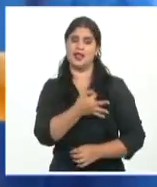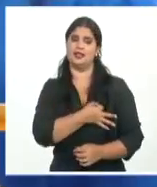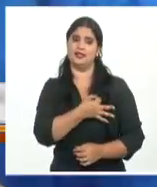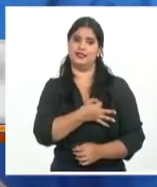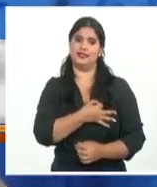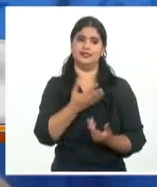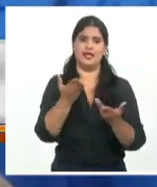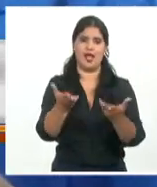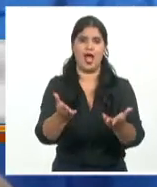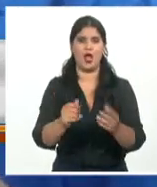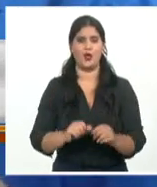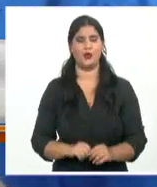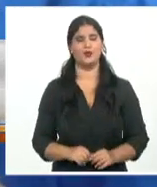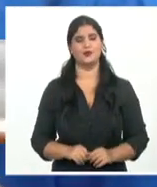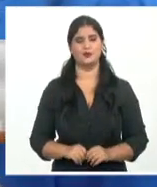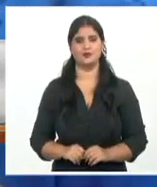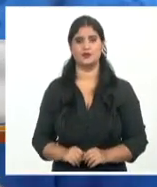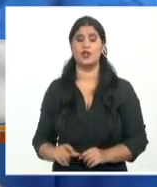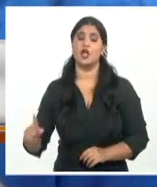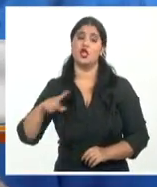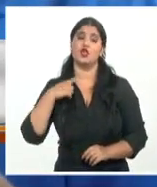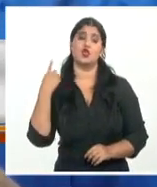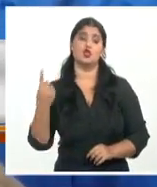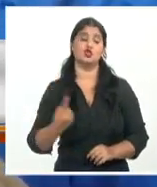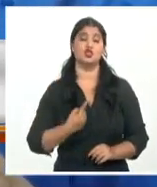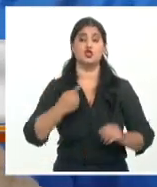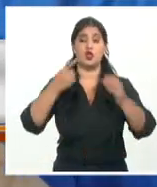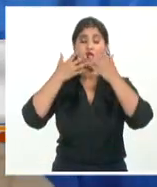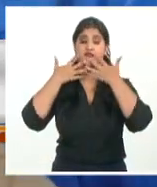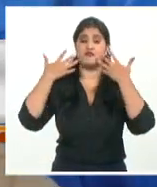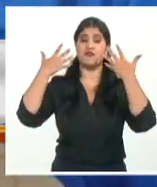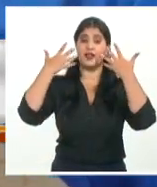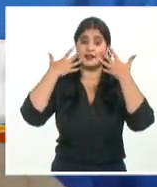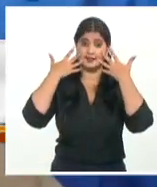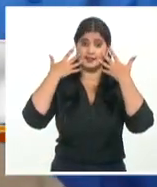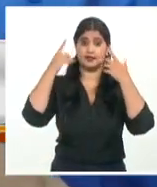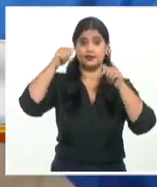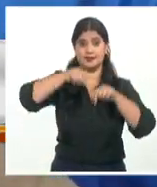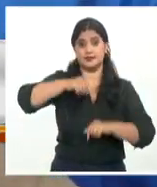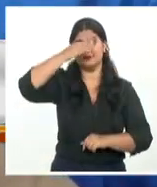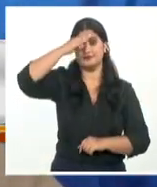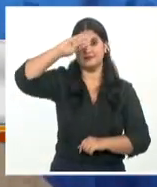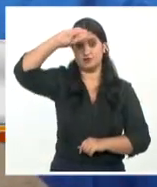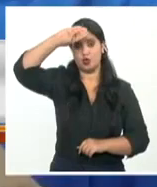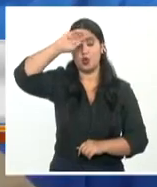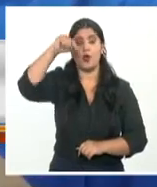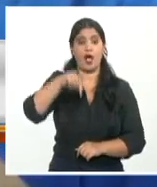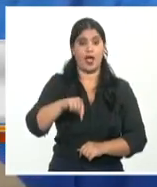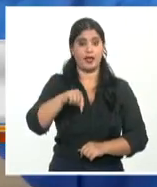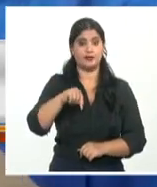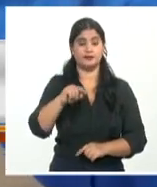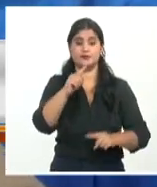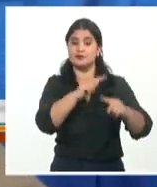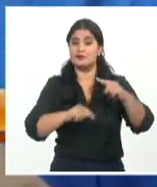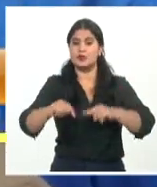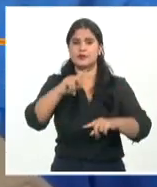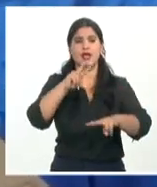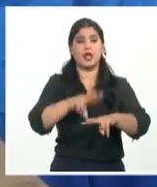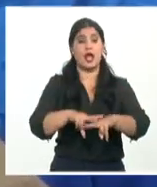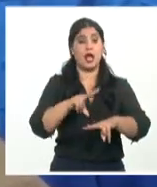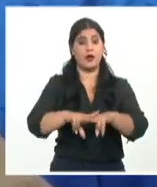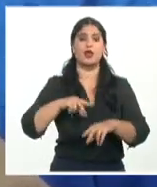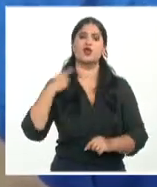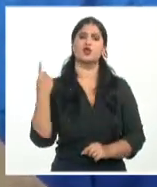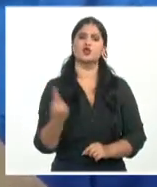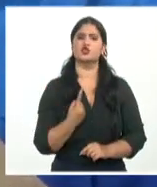satisfacción por la dirección del partido, la dirección del gobierno de La Habana de que se pudiera tramitar,